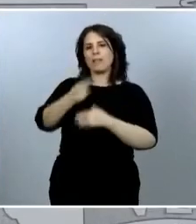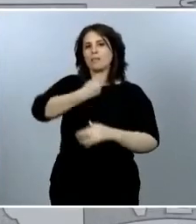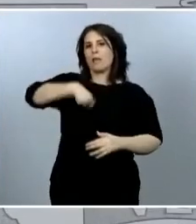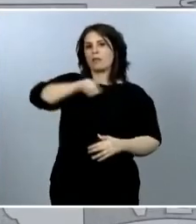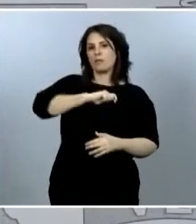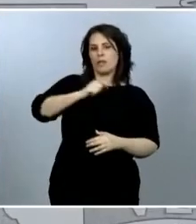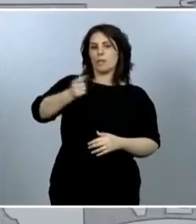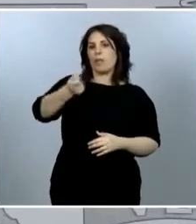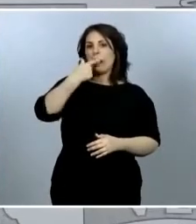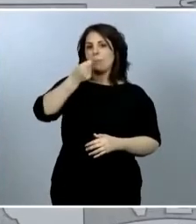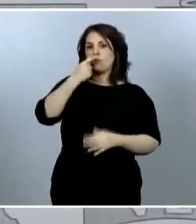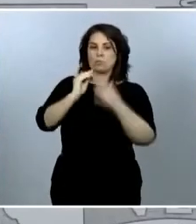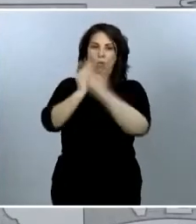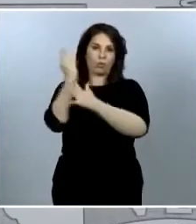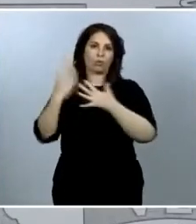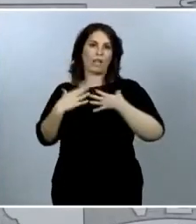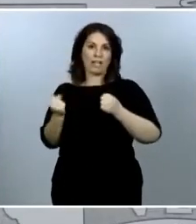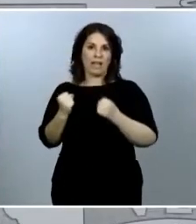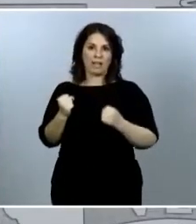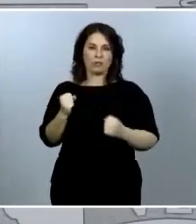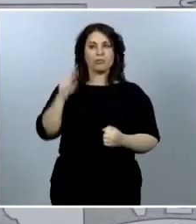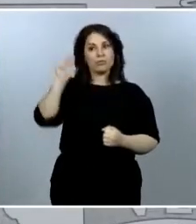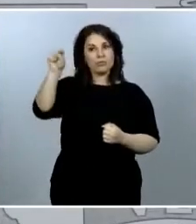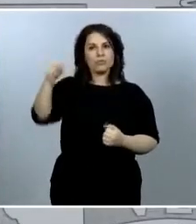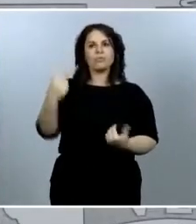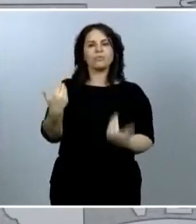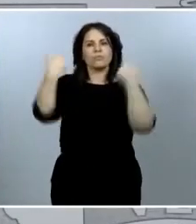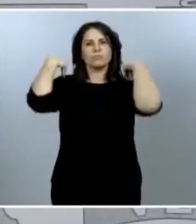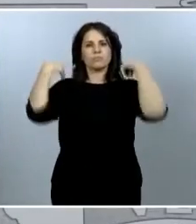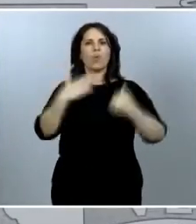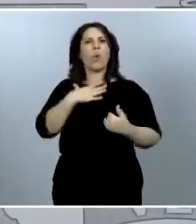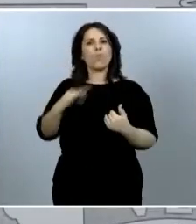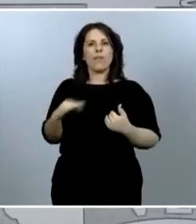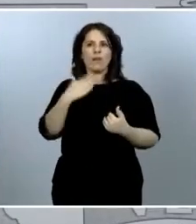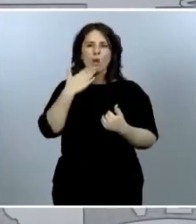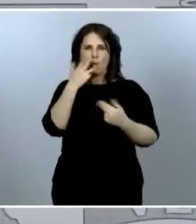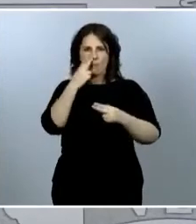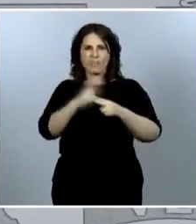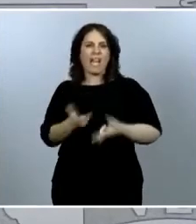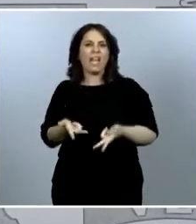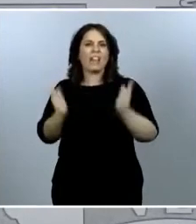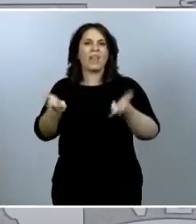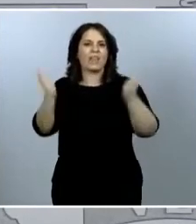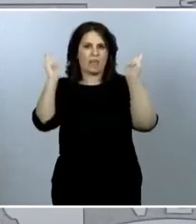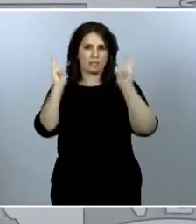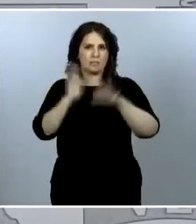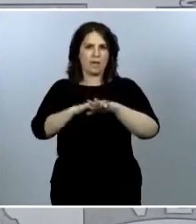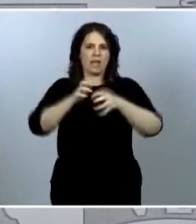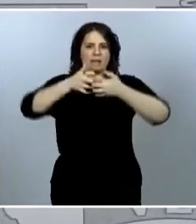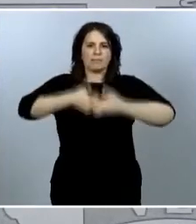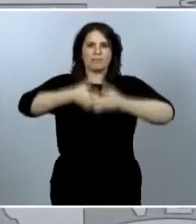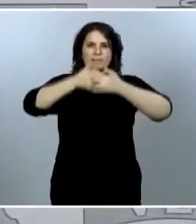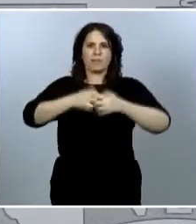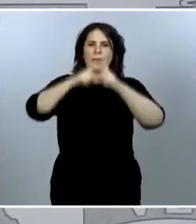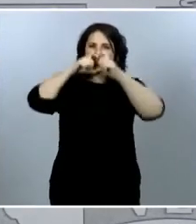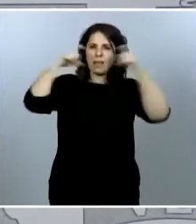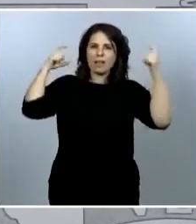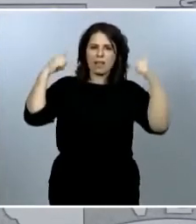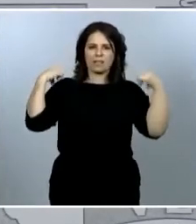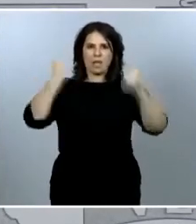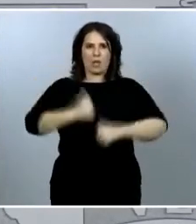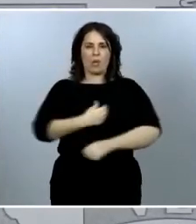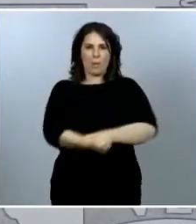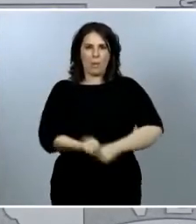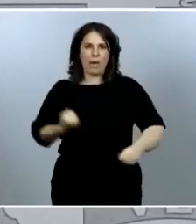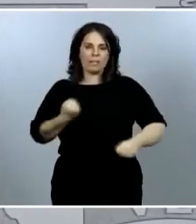pueda otorgar licencias excepcionales para la fabricación de mascarillas, batas quirúrgicas y otros equipos de